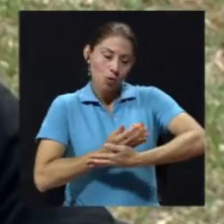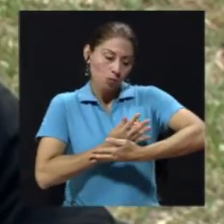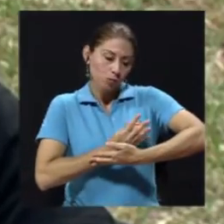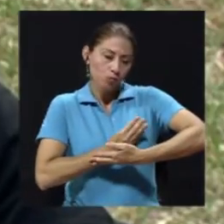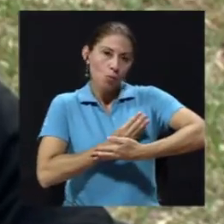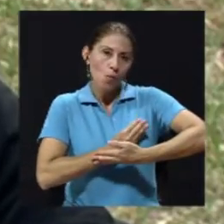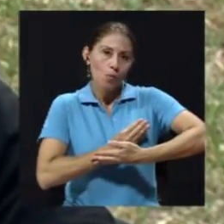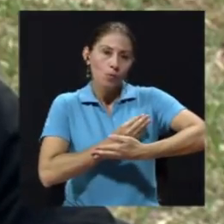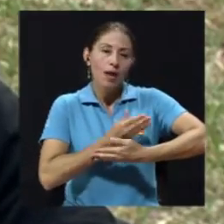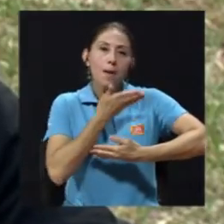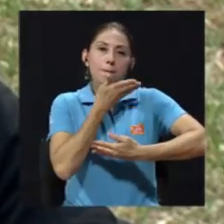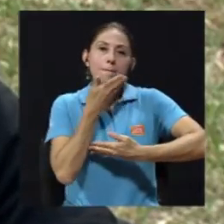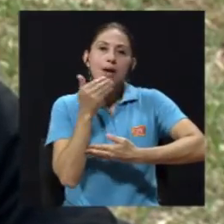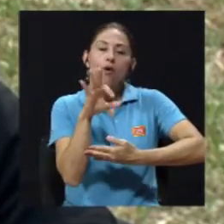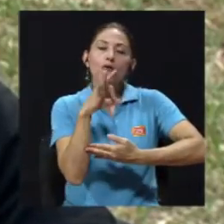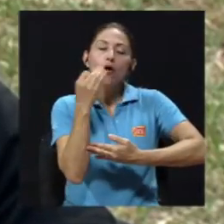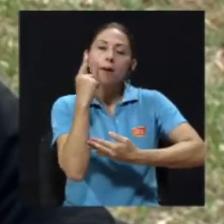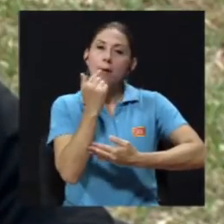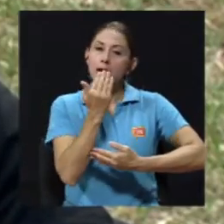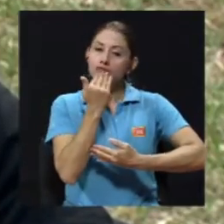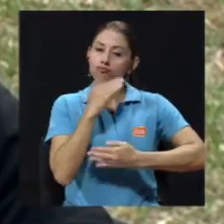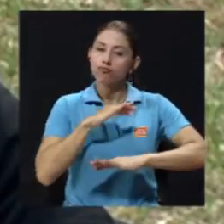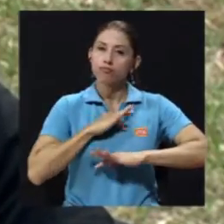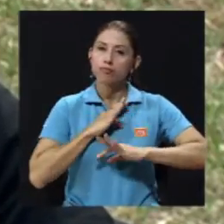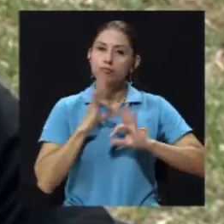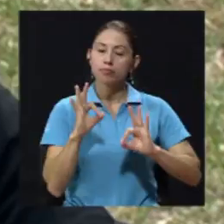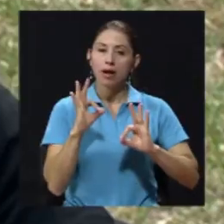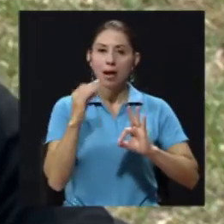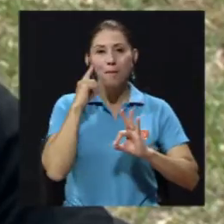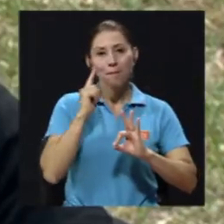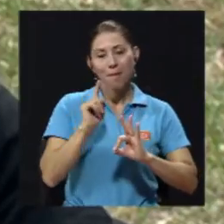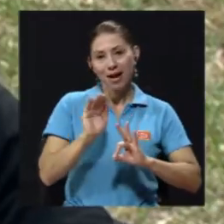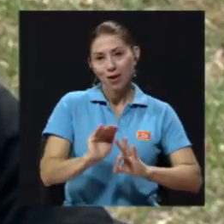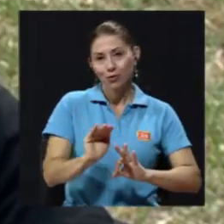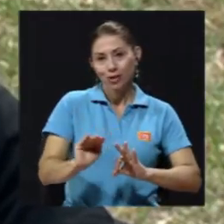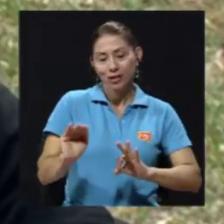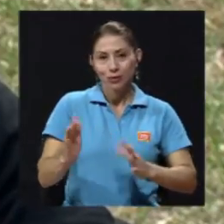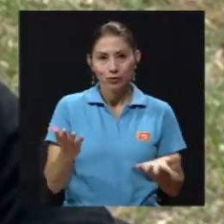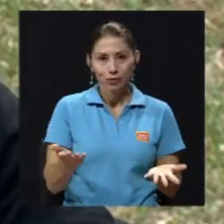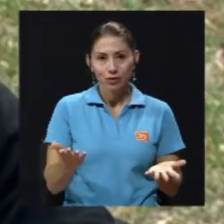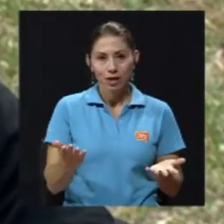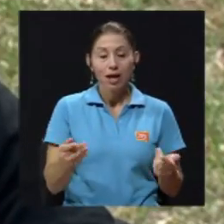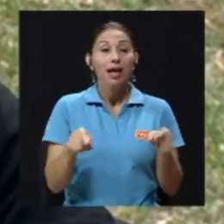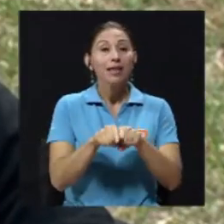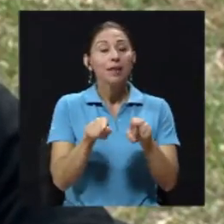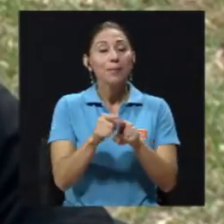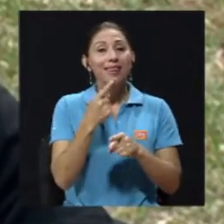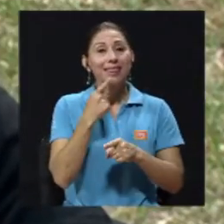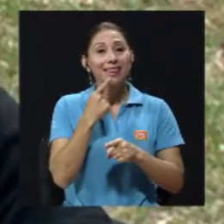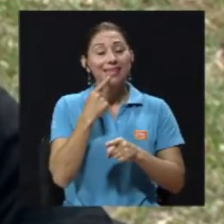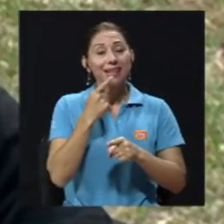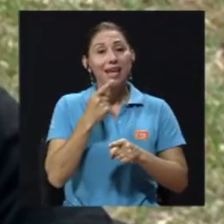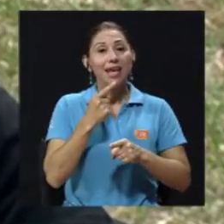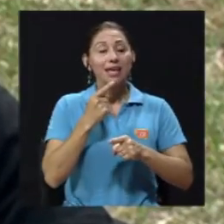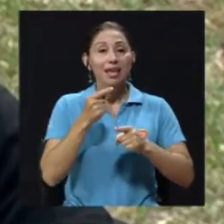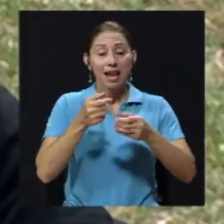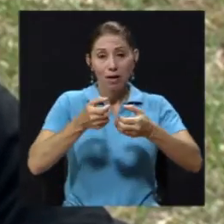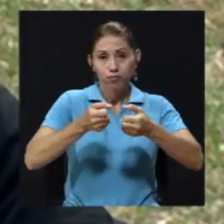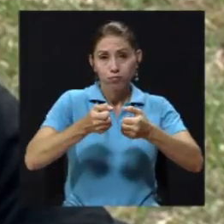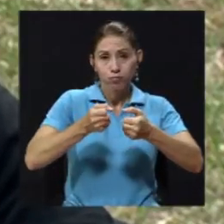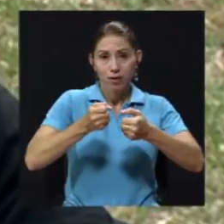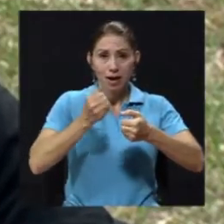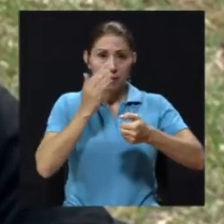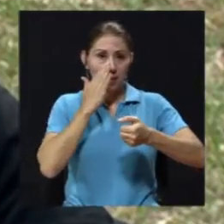forma de nutrición para los lactantes y para los niños pequeños. Y afirma que la lactancia materna